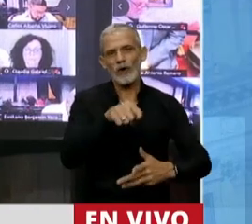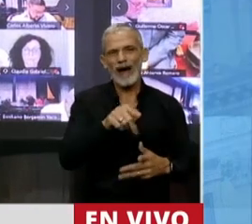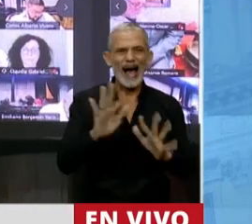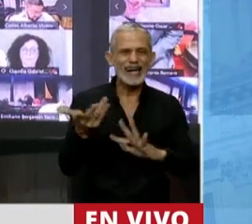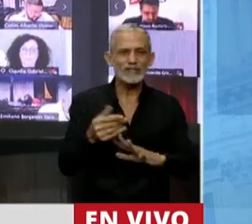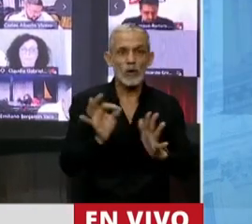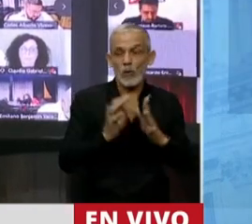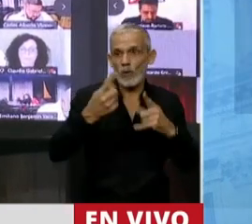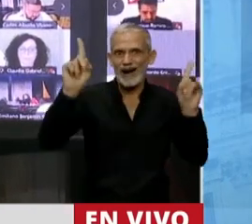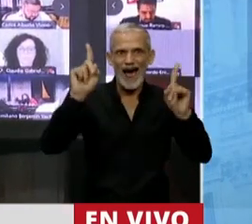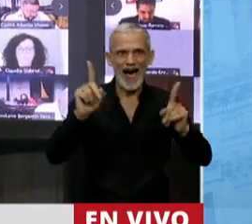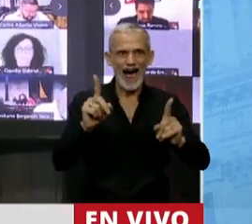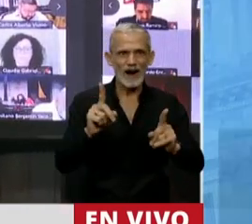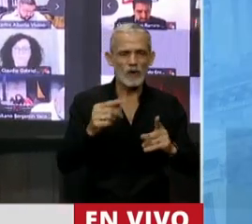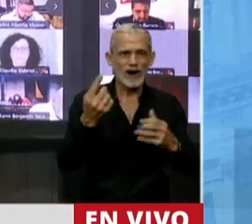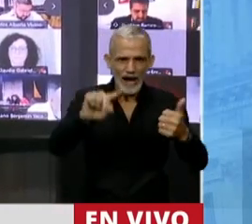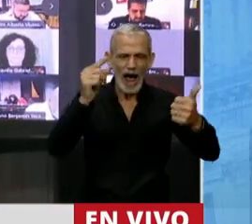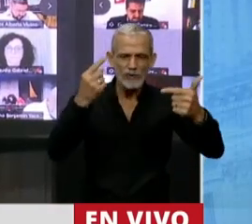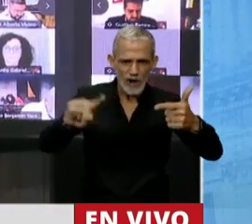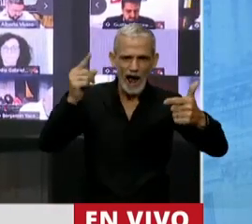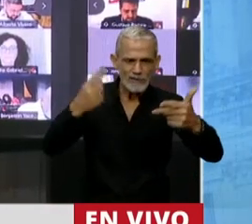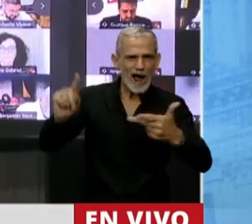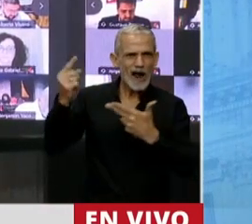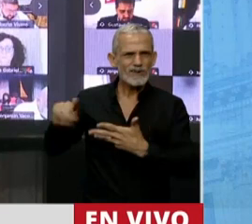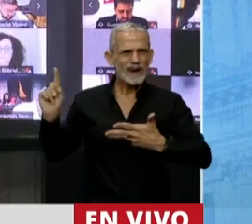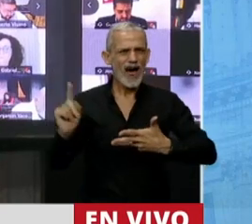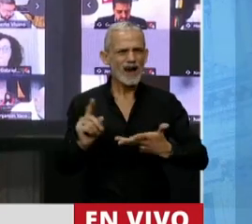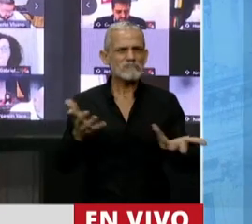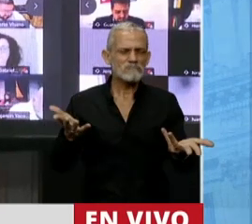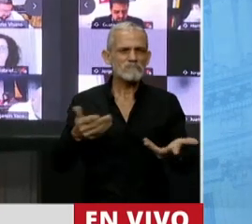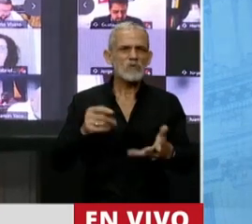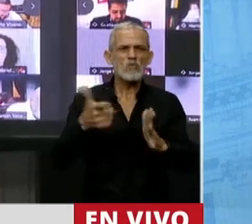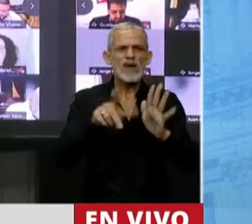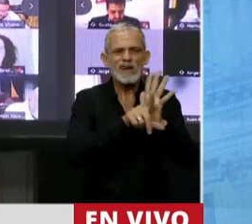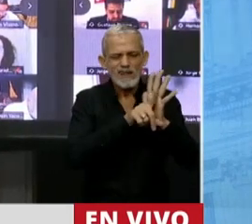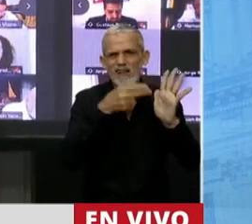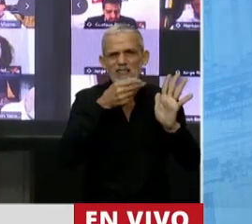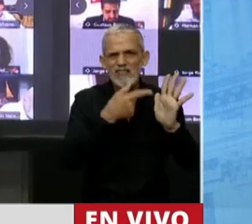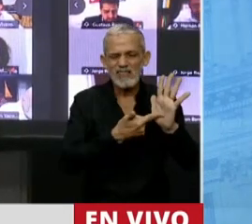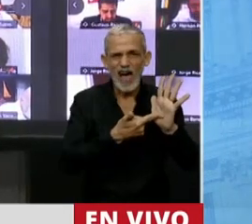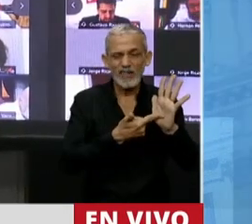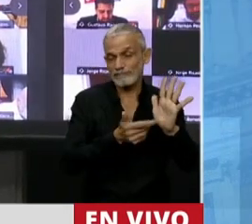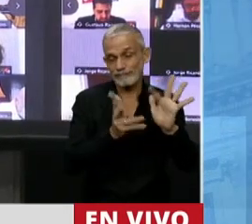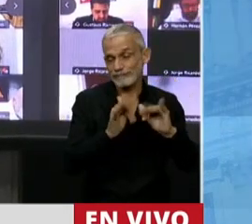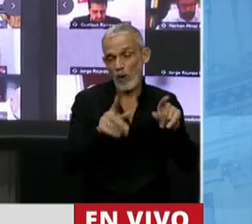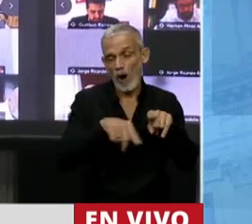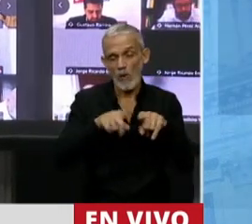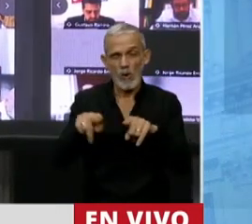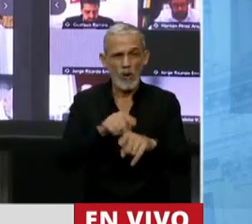lo excepcional como moneda corriente, y la ausencia de legalidad son monedas corrientes.